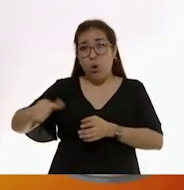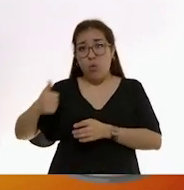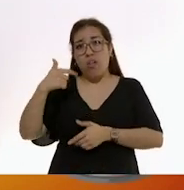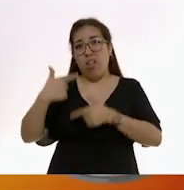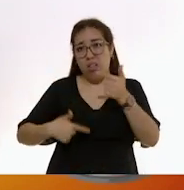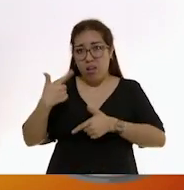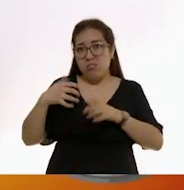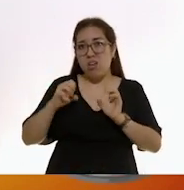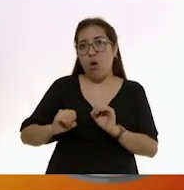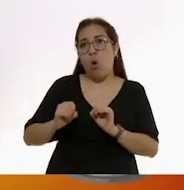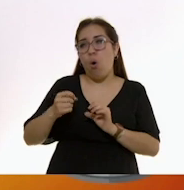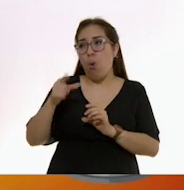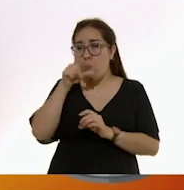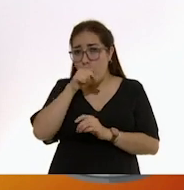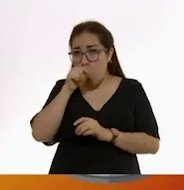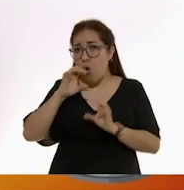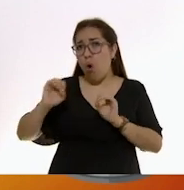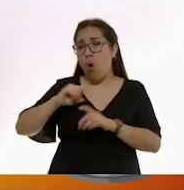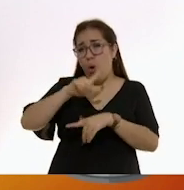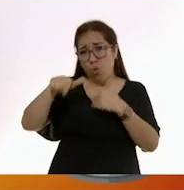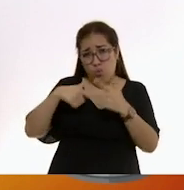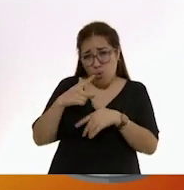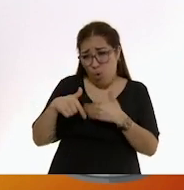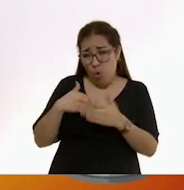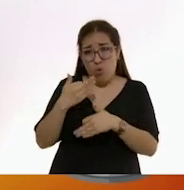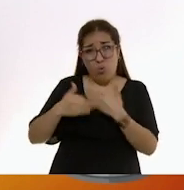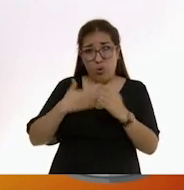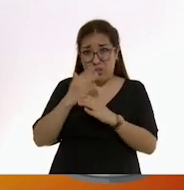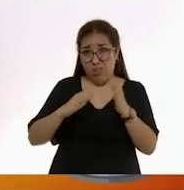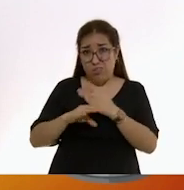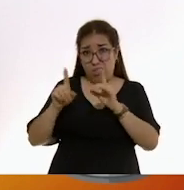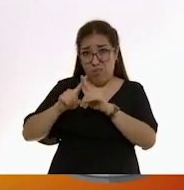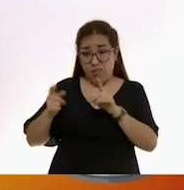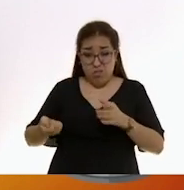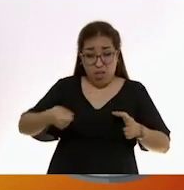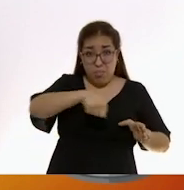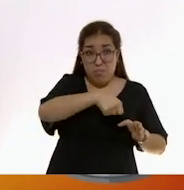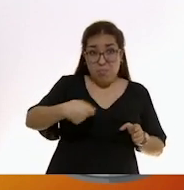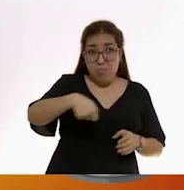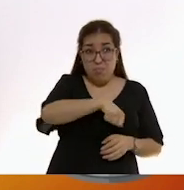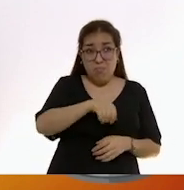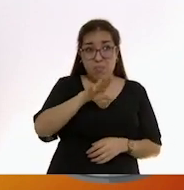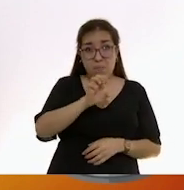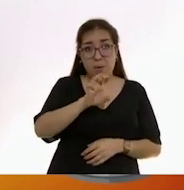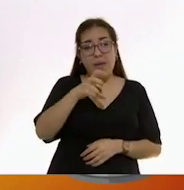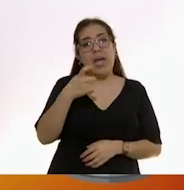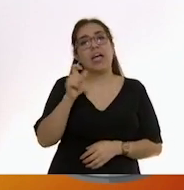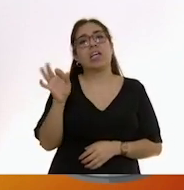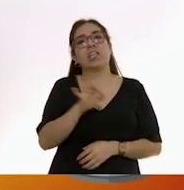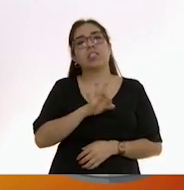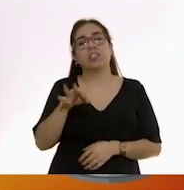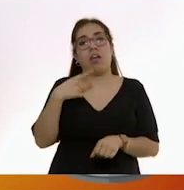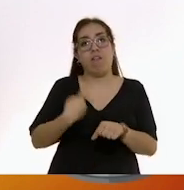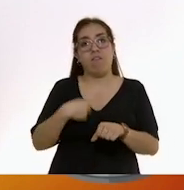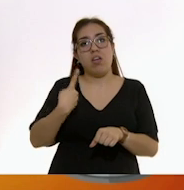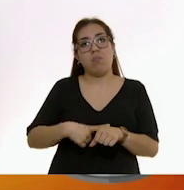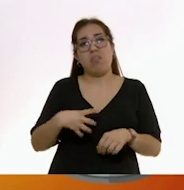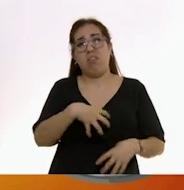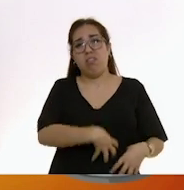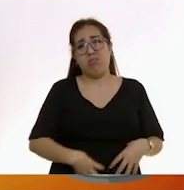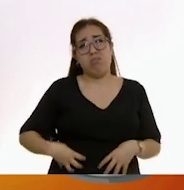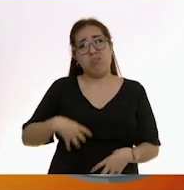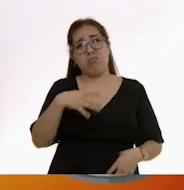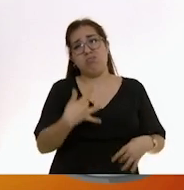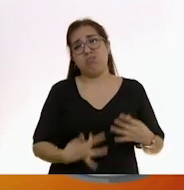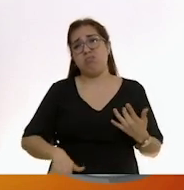frijol o probaditas de alimentos puede causar diarreas, vómitos, estreñimientos y otras infecciones que lo pueden